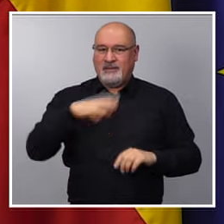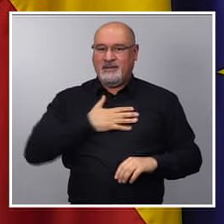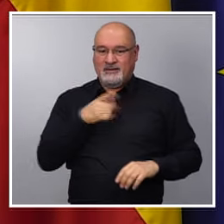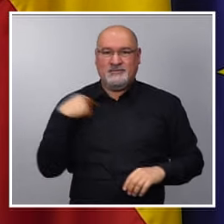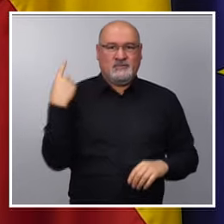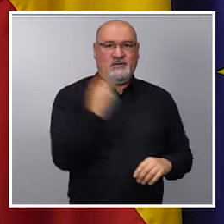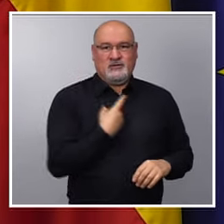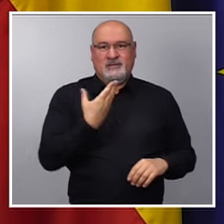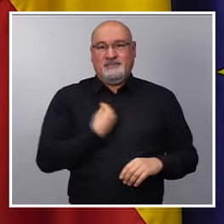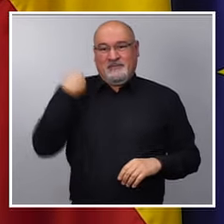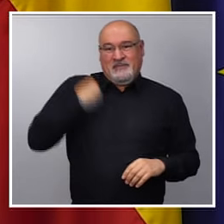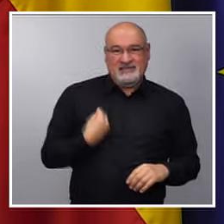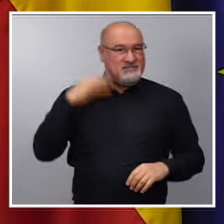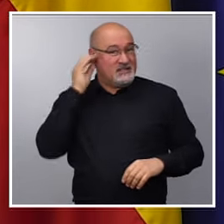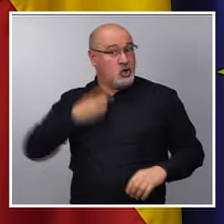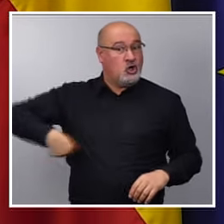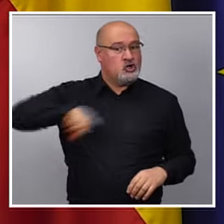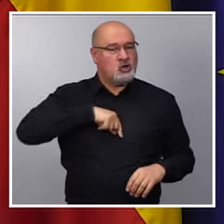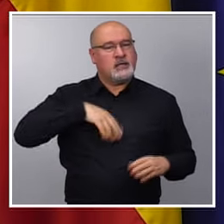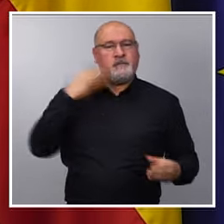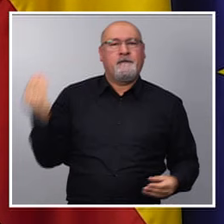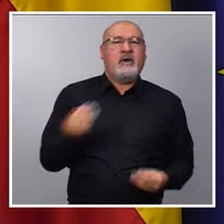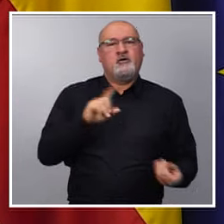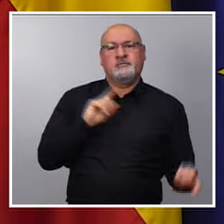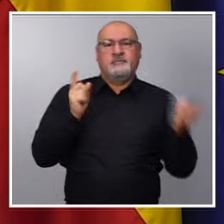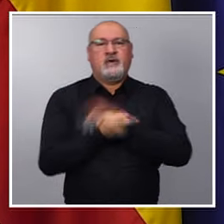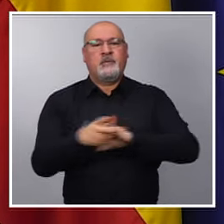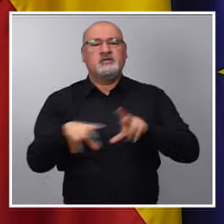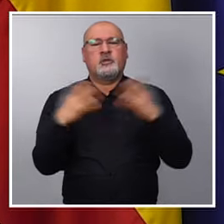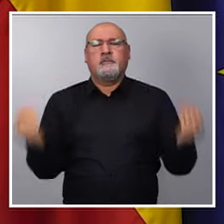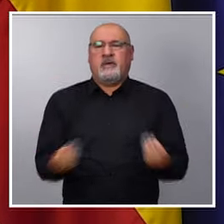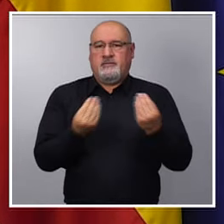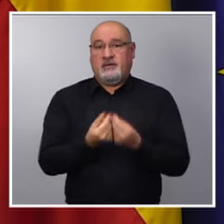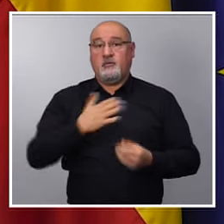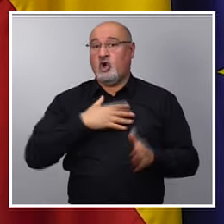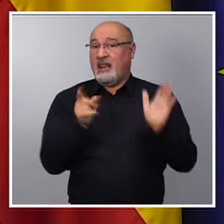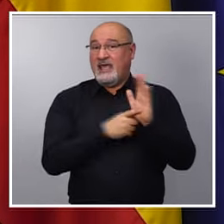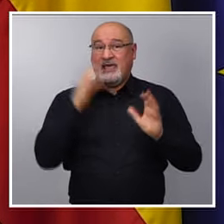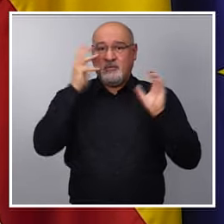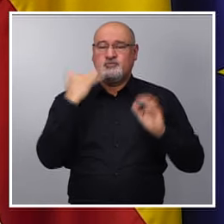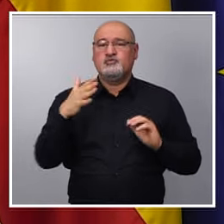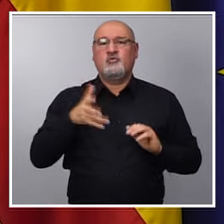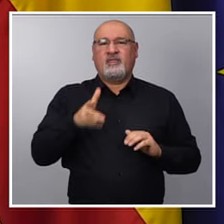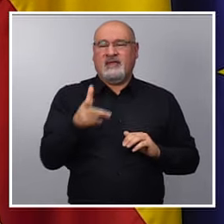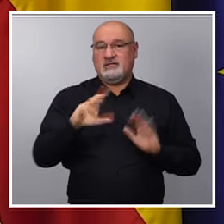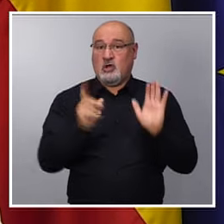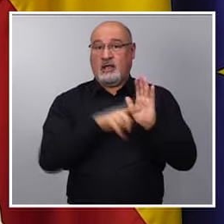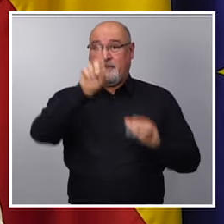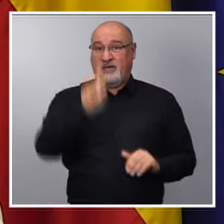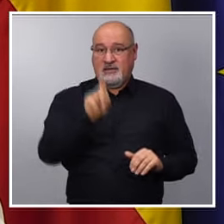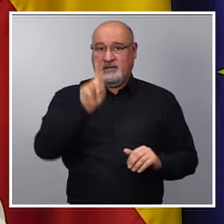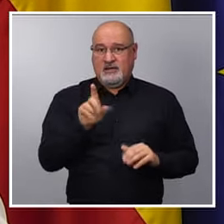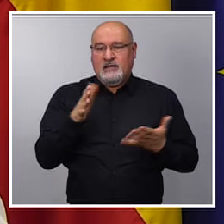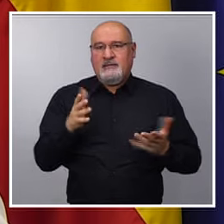nosotras mismas y también como sociedad. Creo que esta ley de derechos de los animales esta primera ley de derechos de los animales nos hace también